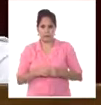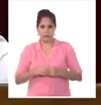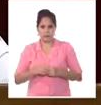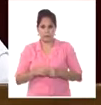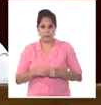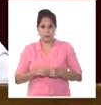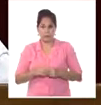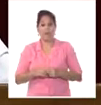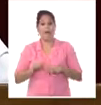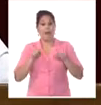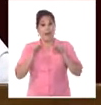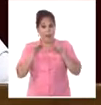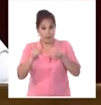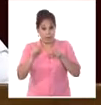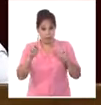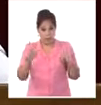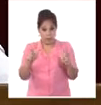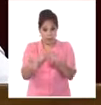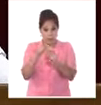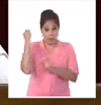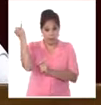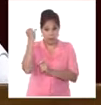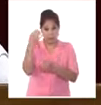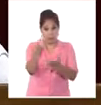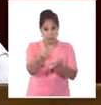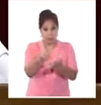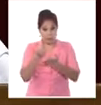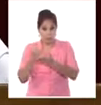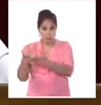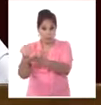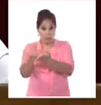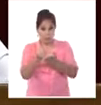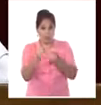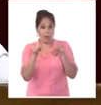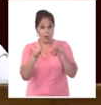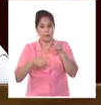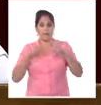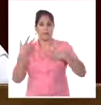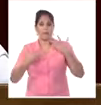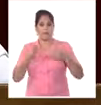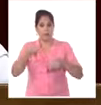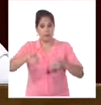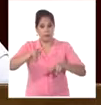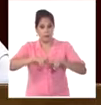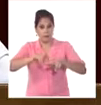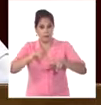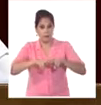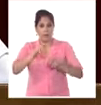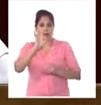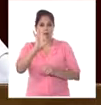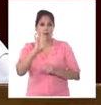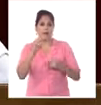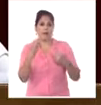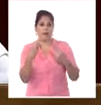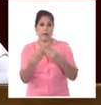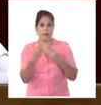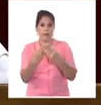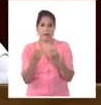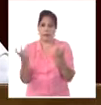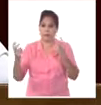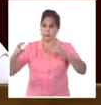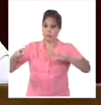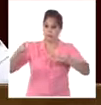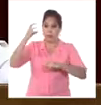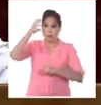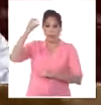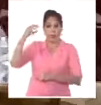Mientras tiene lugar este encuentro internacional de solidaridad se está celebrando en La Habana el tercer ciclo de la mesa de diálogo entre el